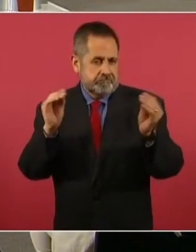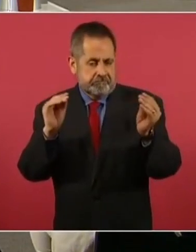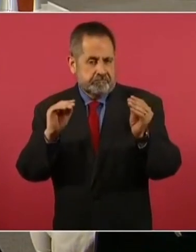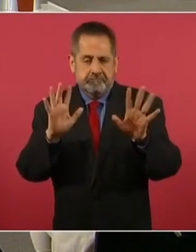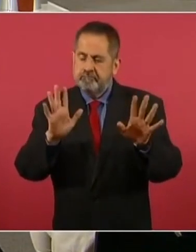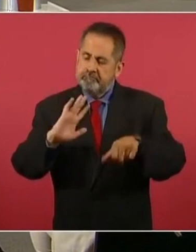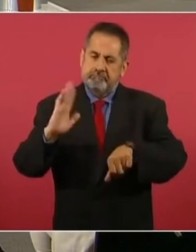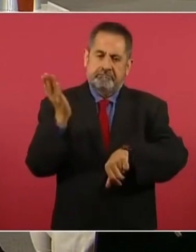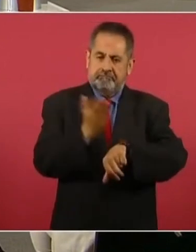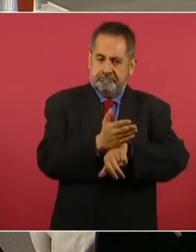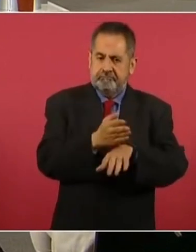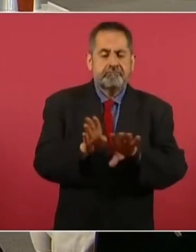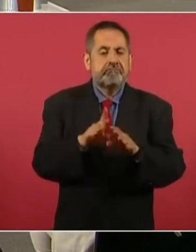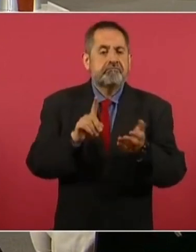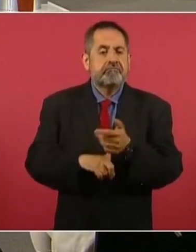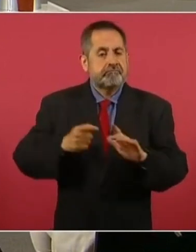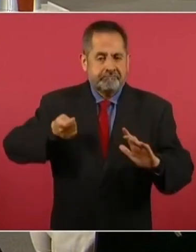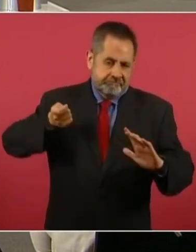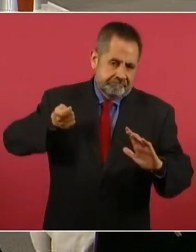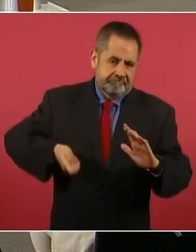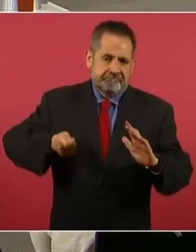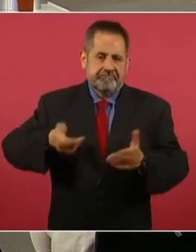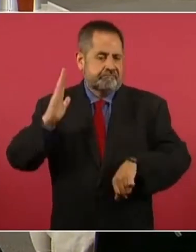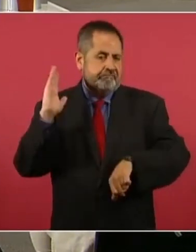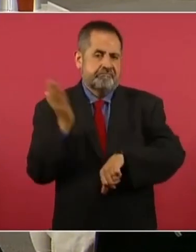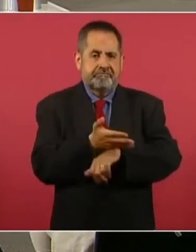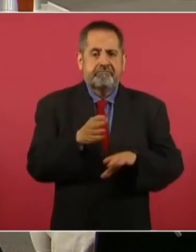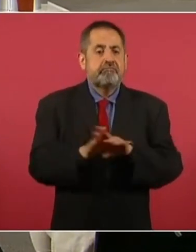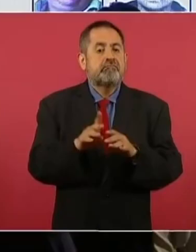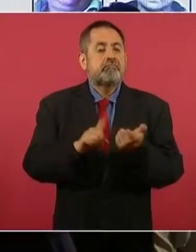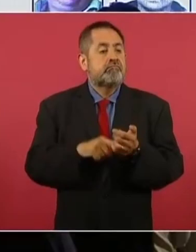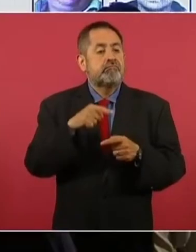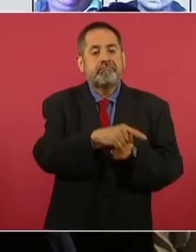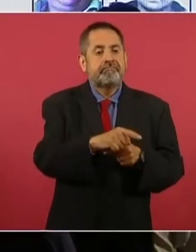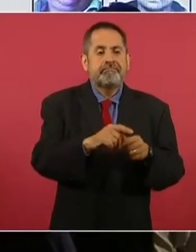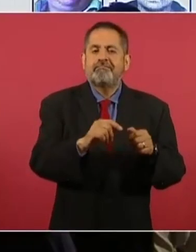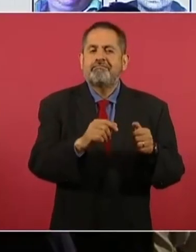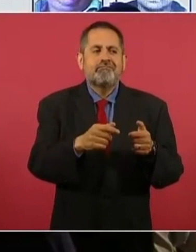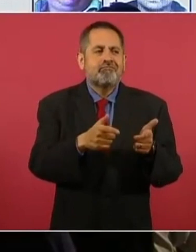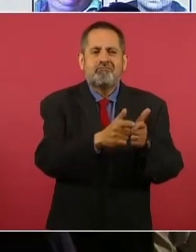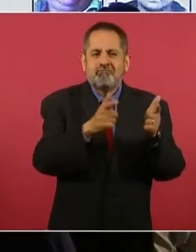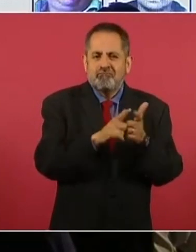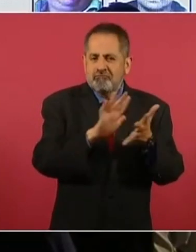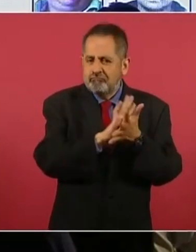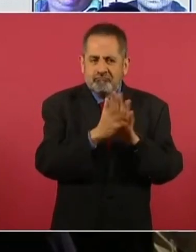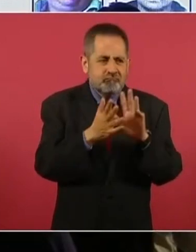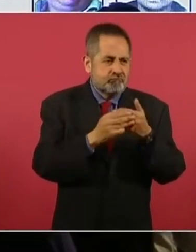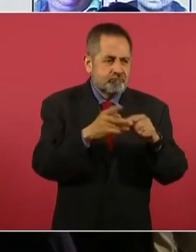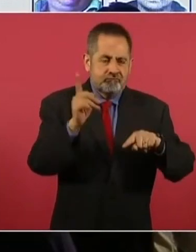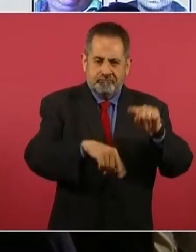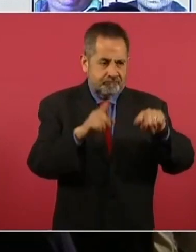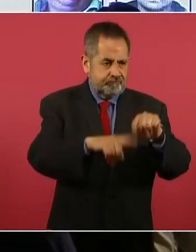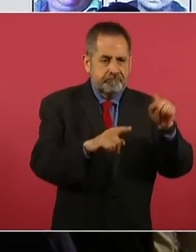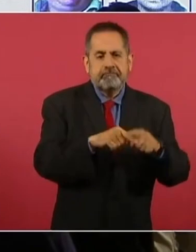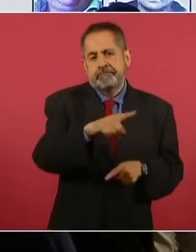de carácter federal, una sentencia a partir de la desarticulación de una organización criminal dedicada a la